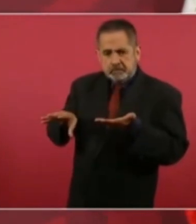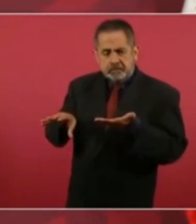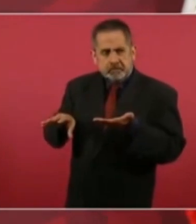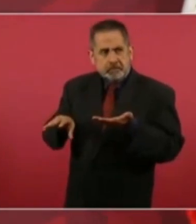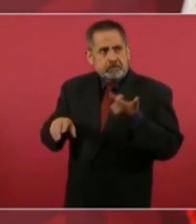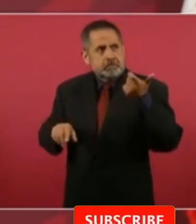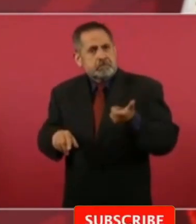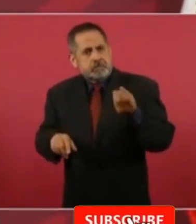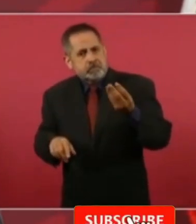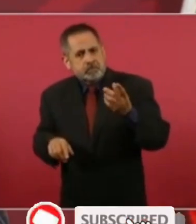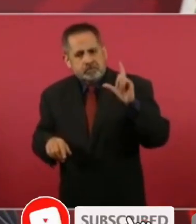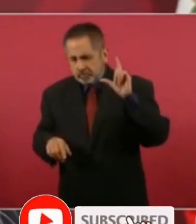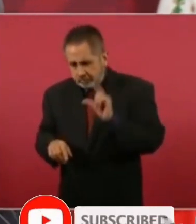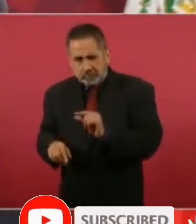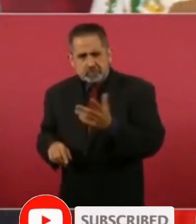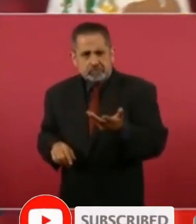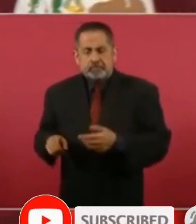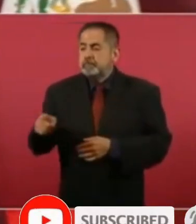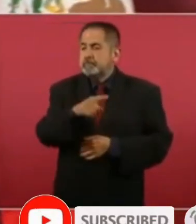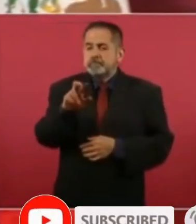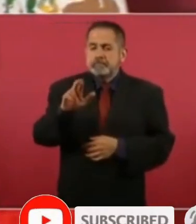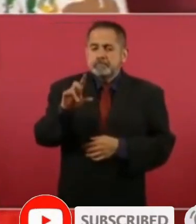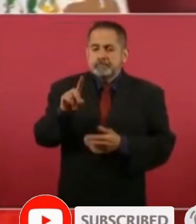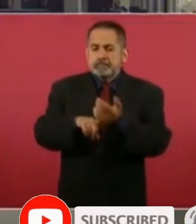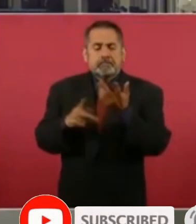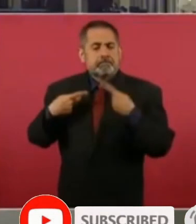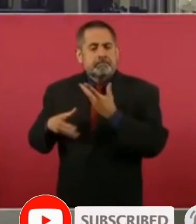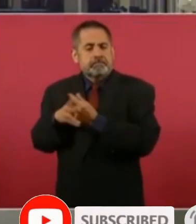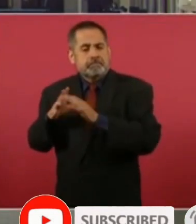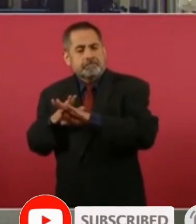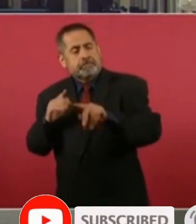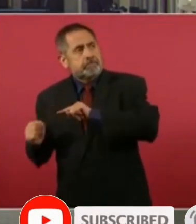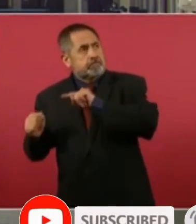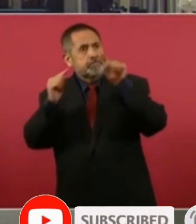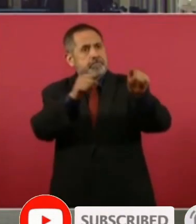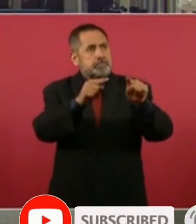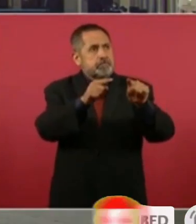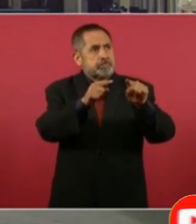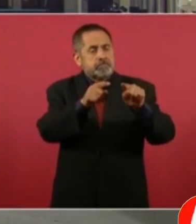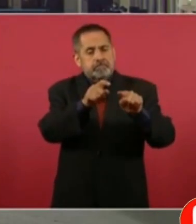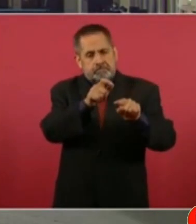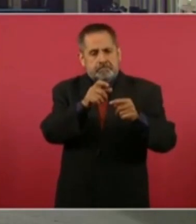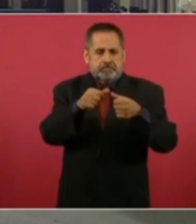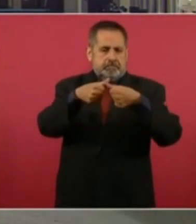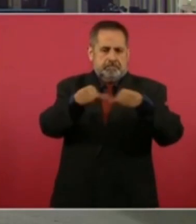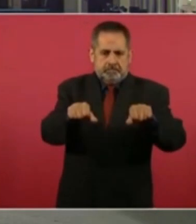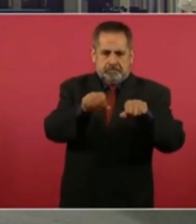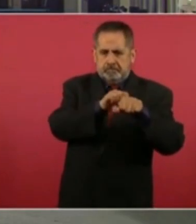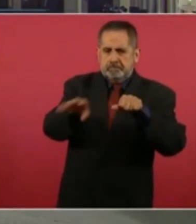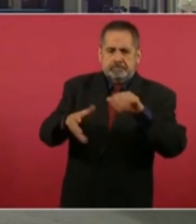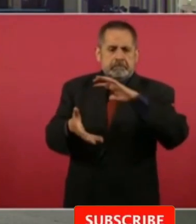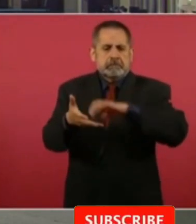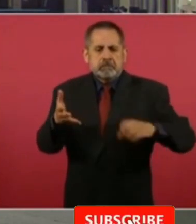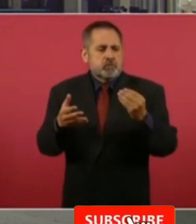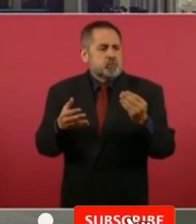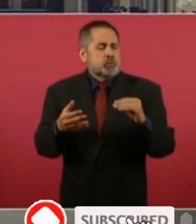Ricardo, los migrantes, que tenemos que